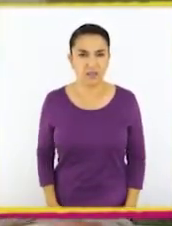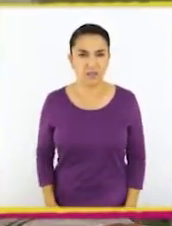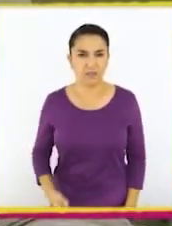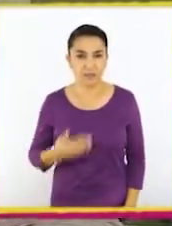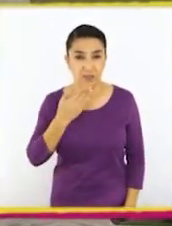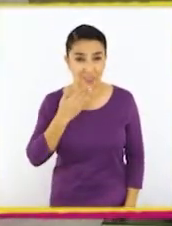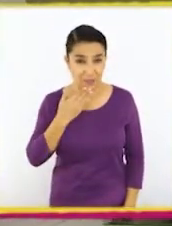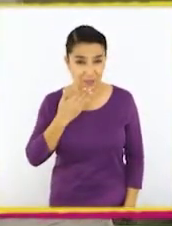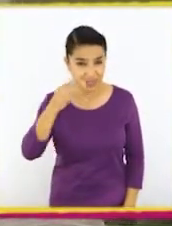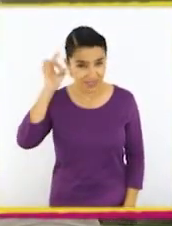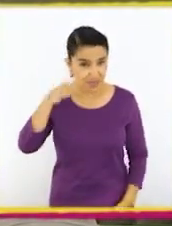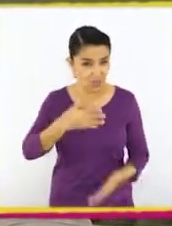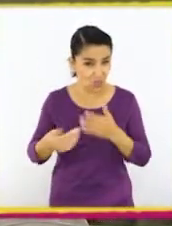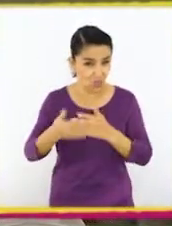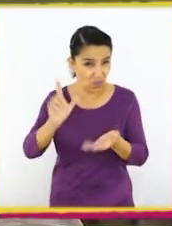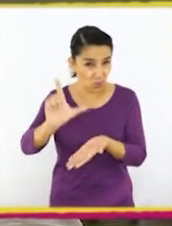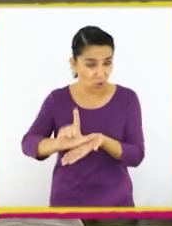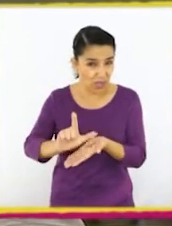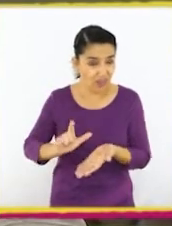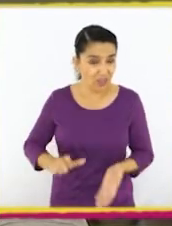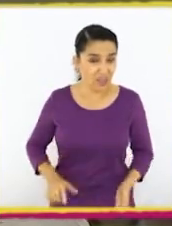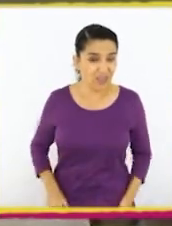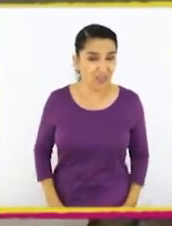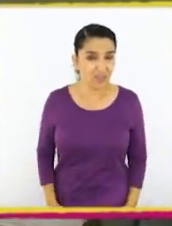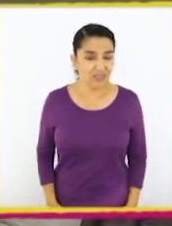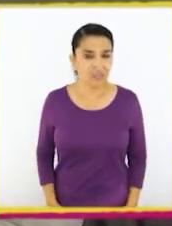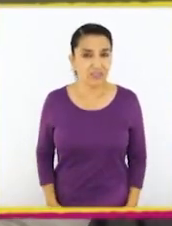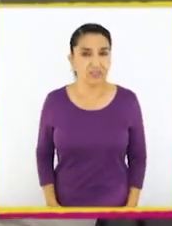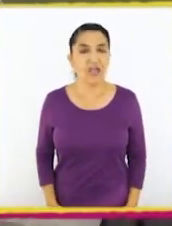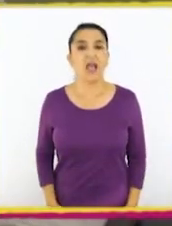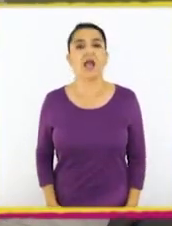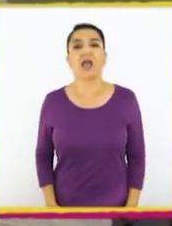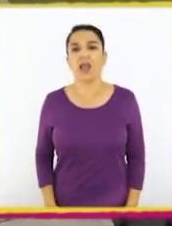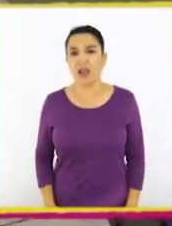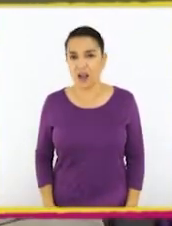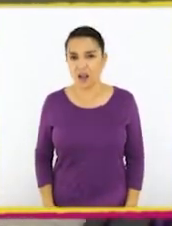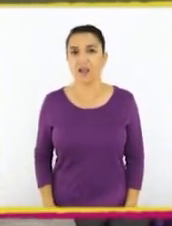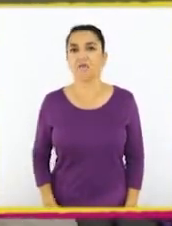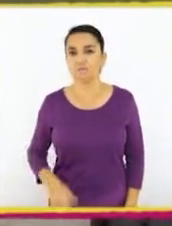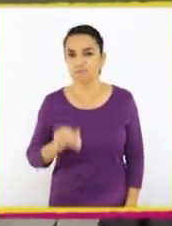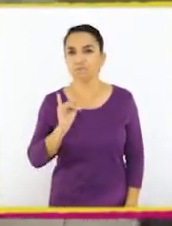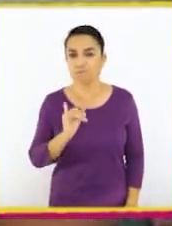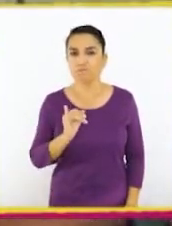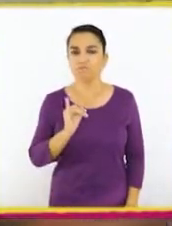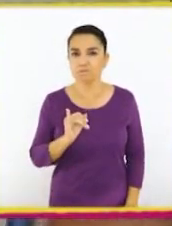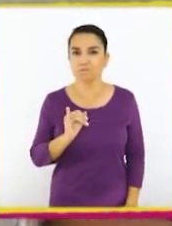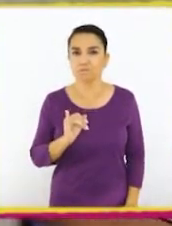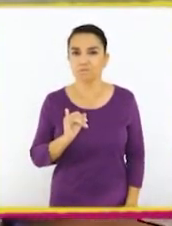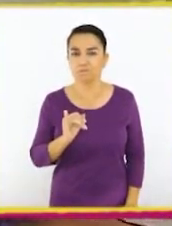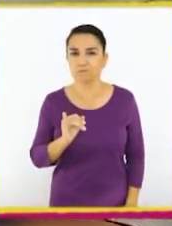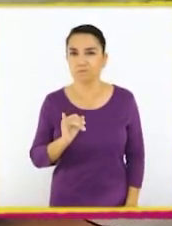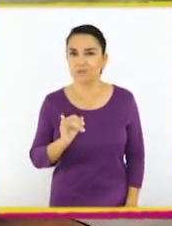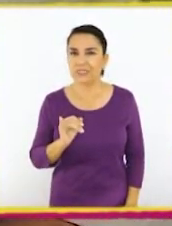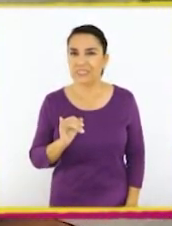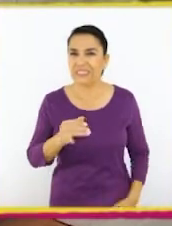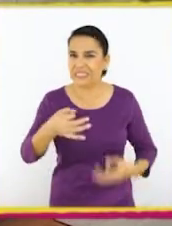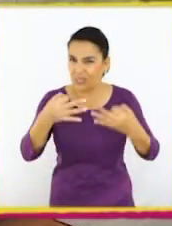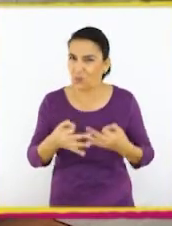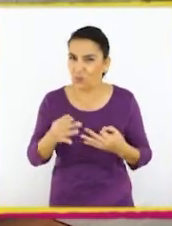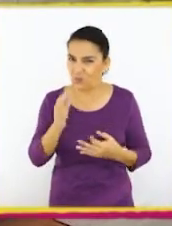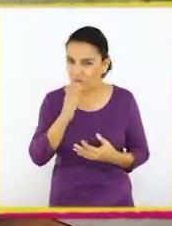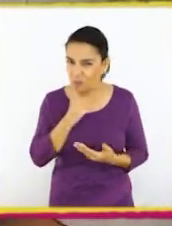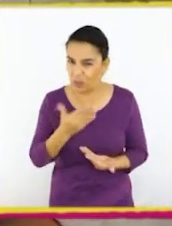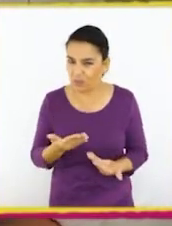¿Y también saben dónde queda? ¡Ah! ¡Ah, claro! Tampoco están tan seguros.